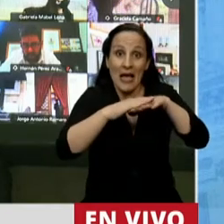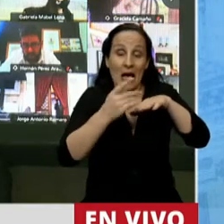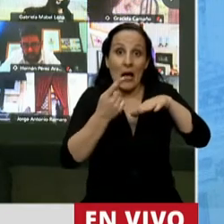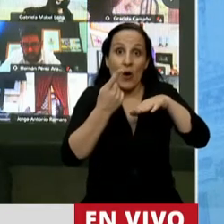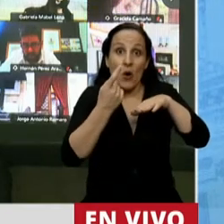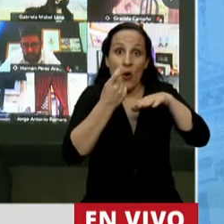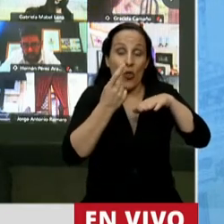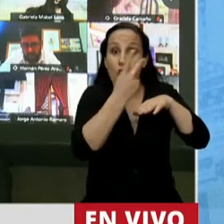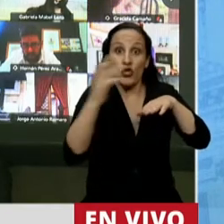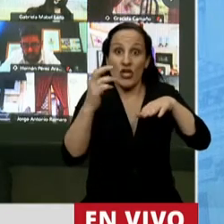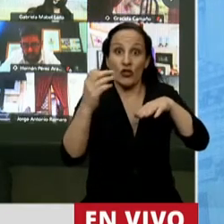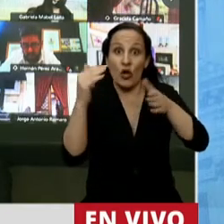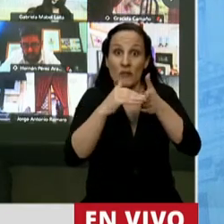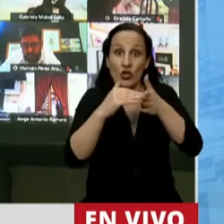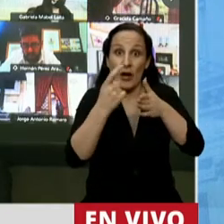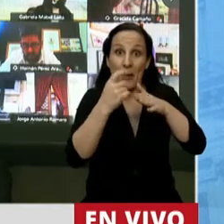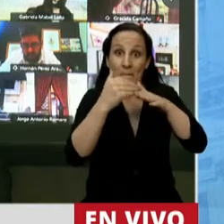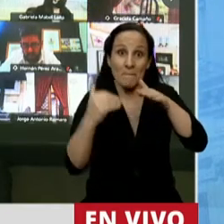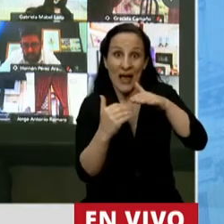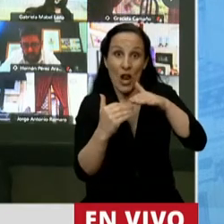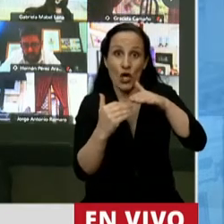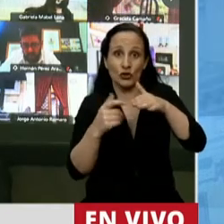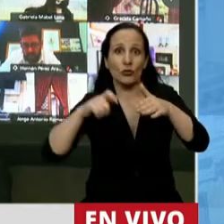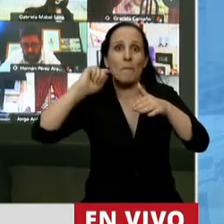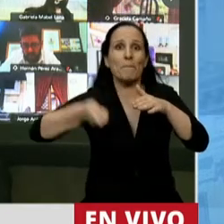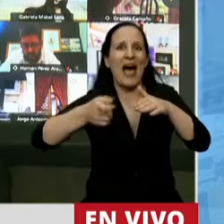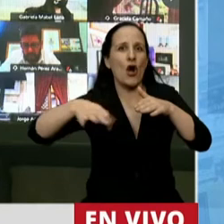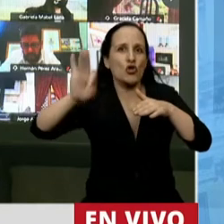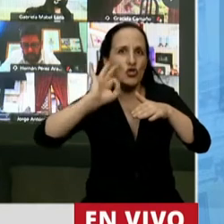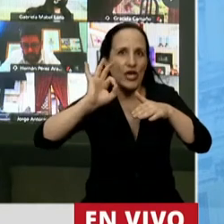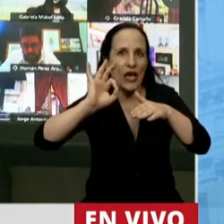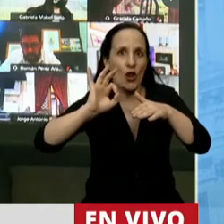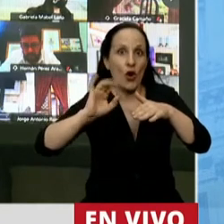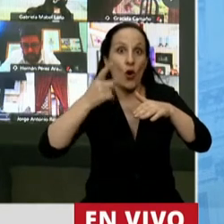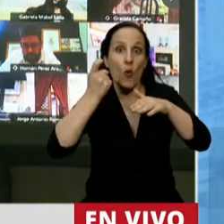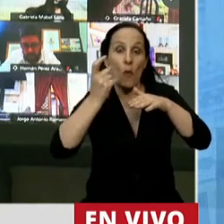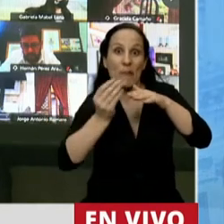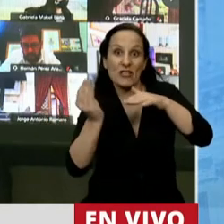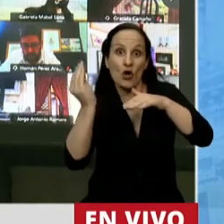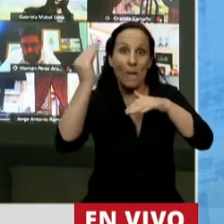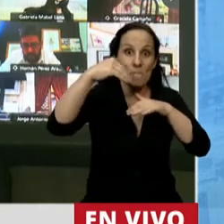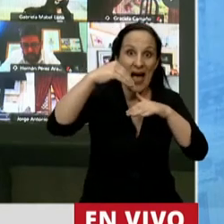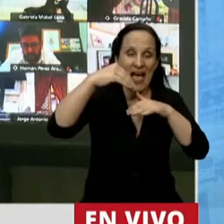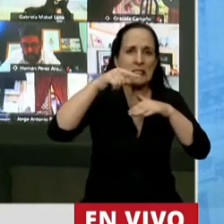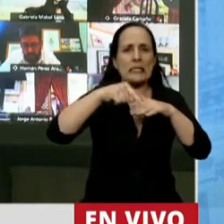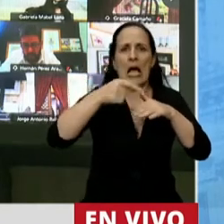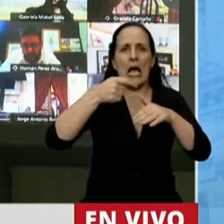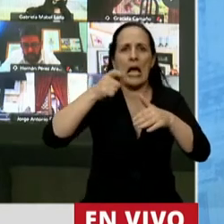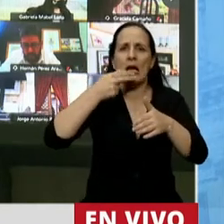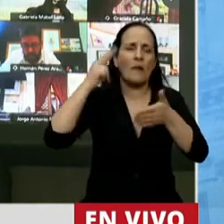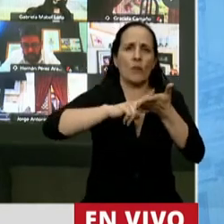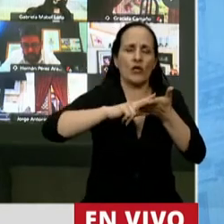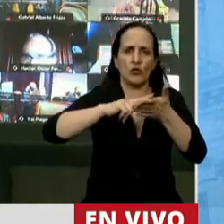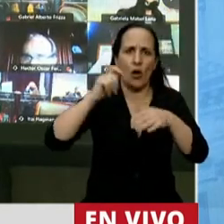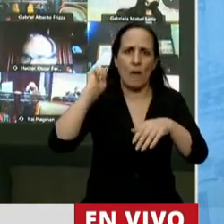patrimonio que 200 millones se paga cero, pero con un peso más se entra a pagar el impuesto